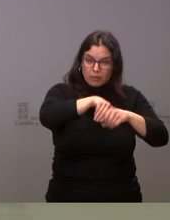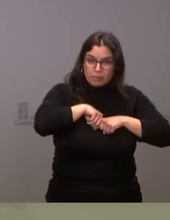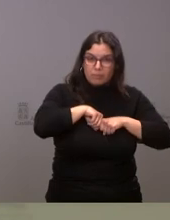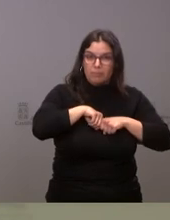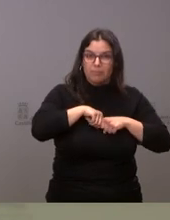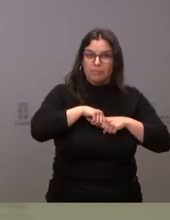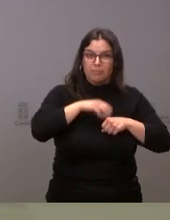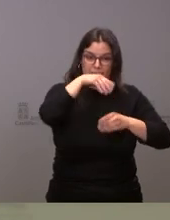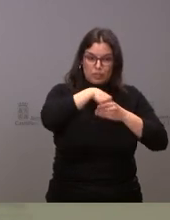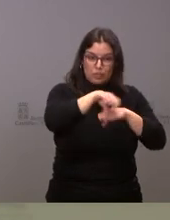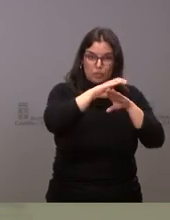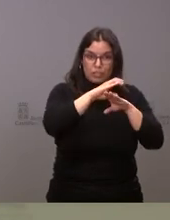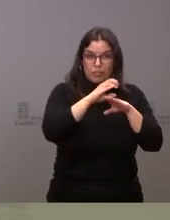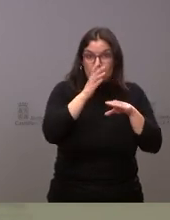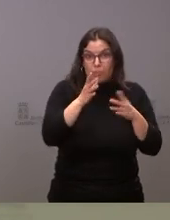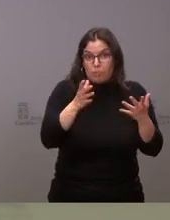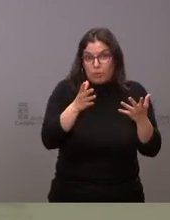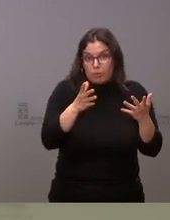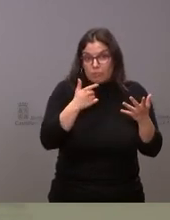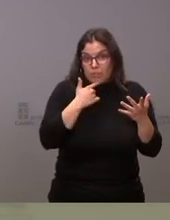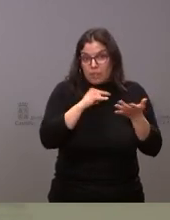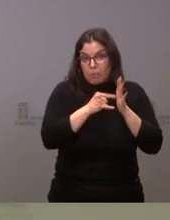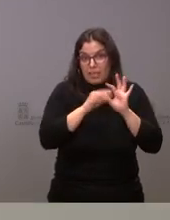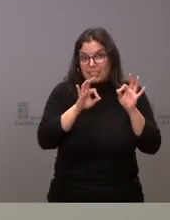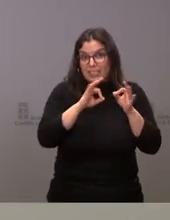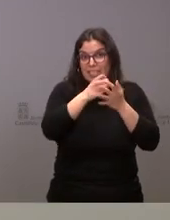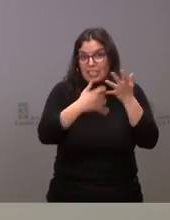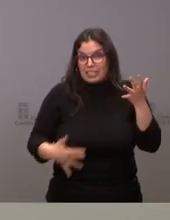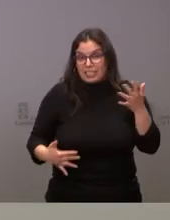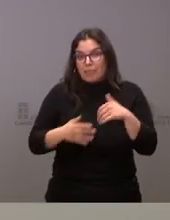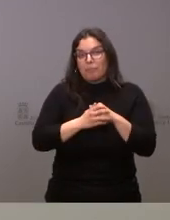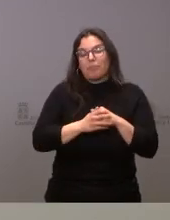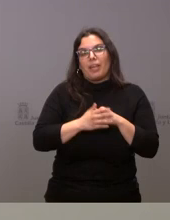Como ya están anunciando este plan de listas de espera Bueno estoy hablando como